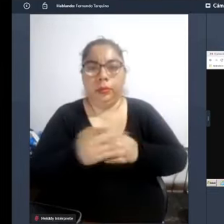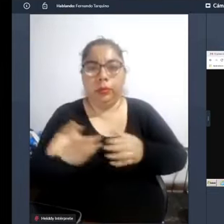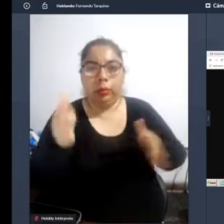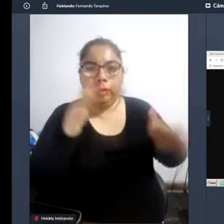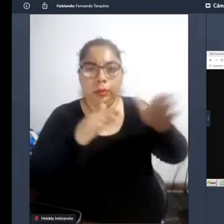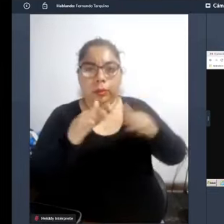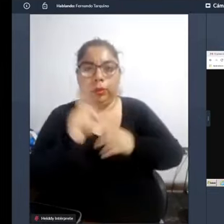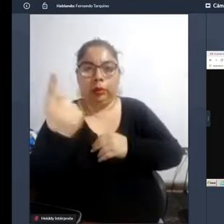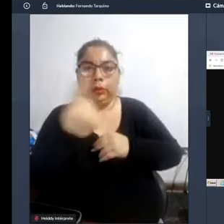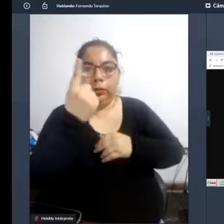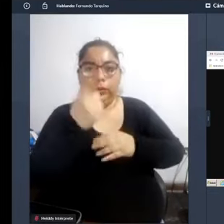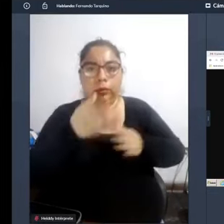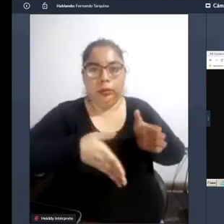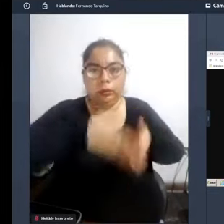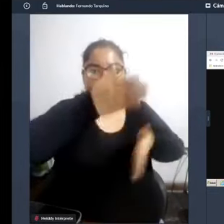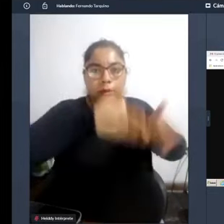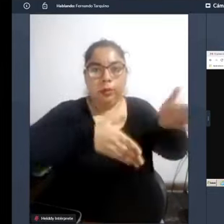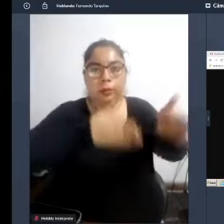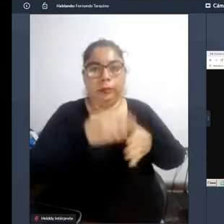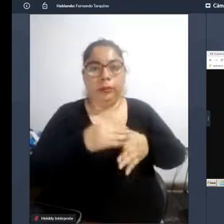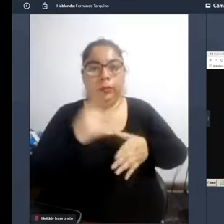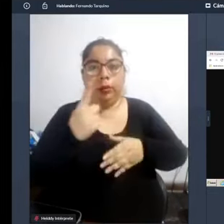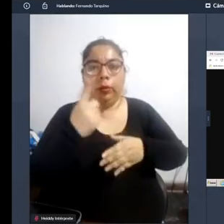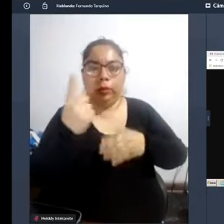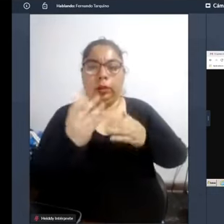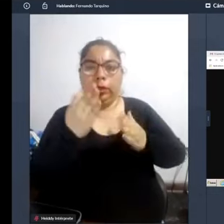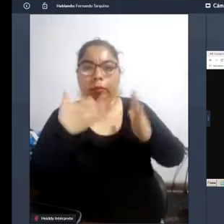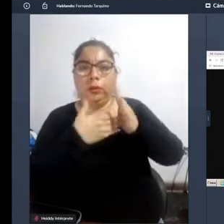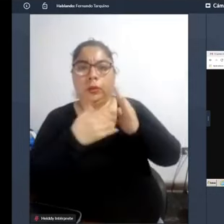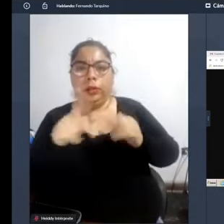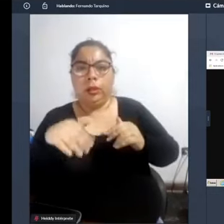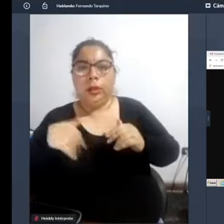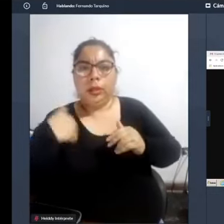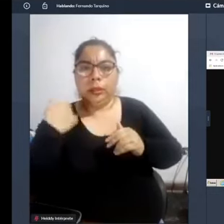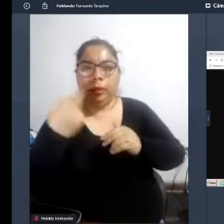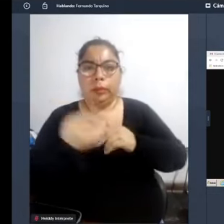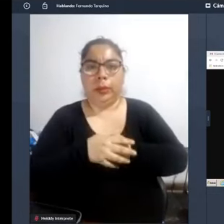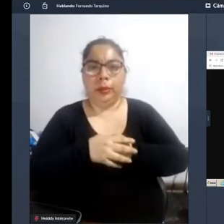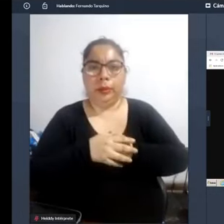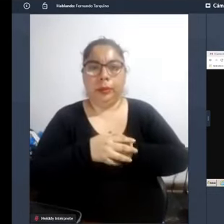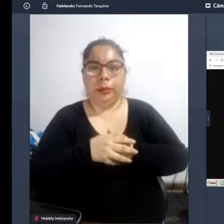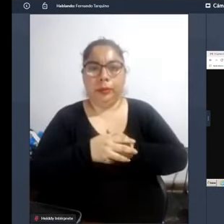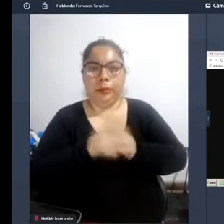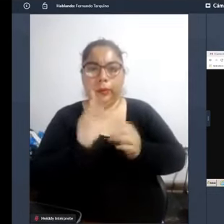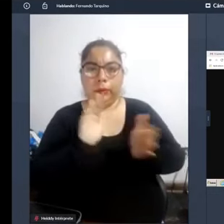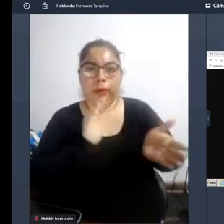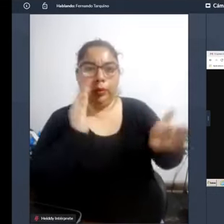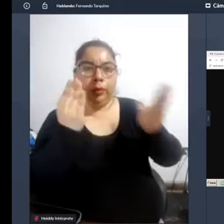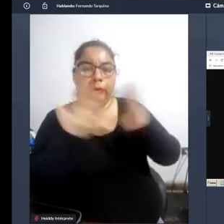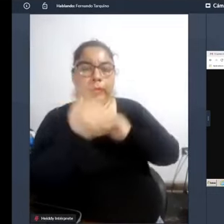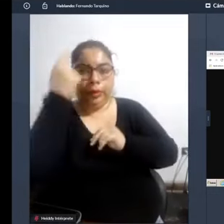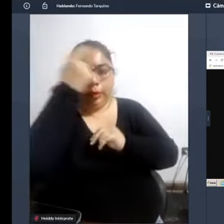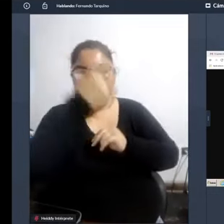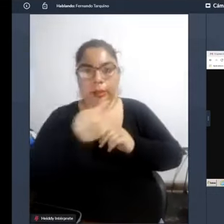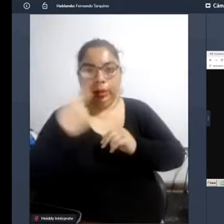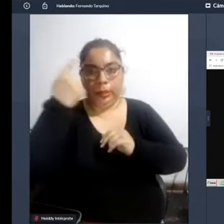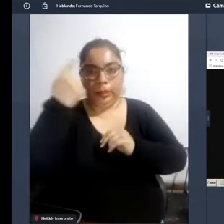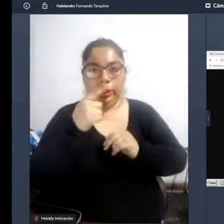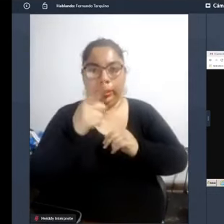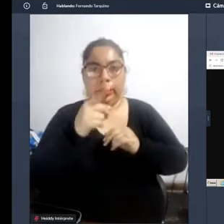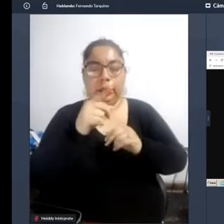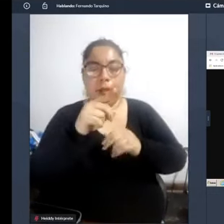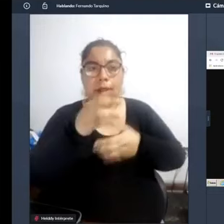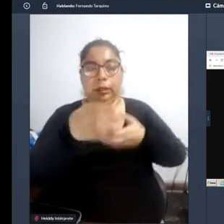en un solo sentido es la única forma de poder este cambiarle la cara a la ciudad